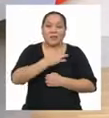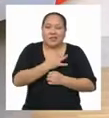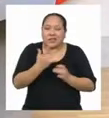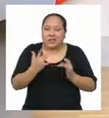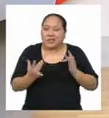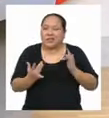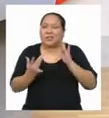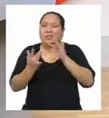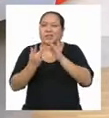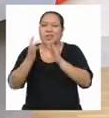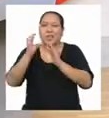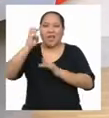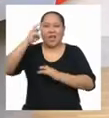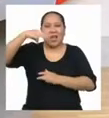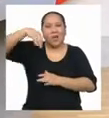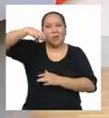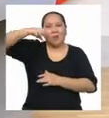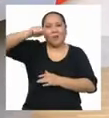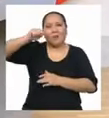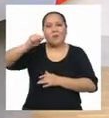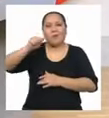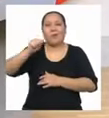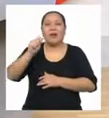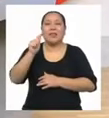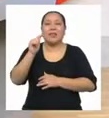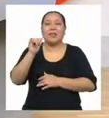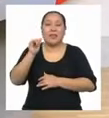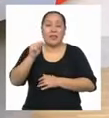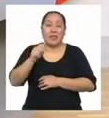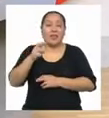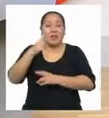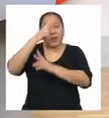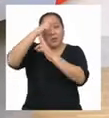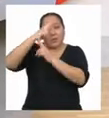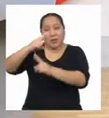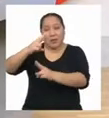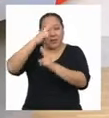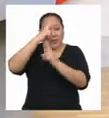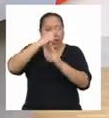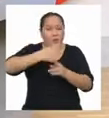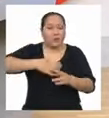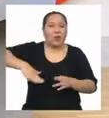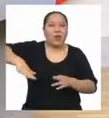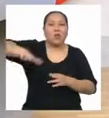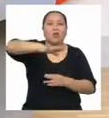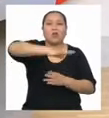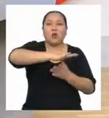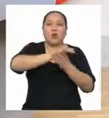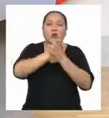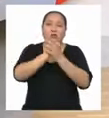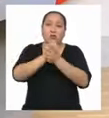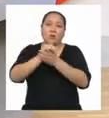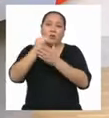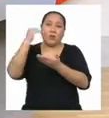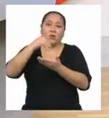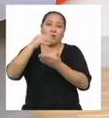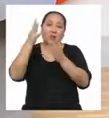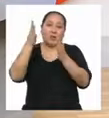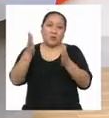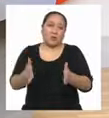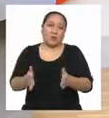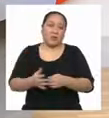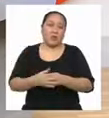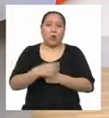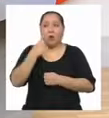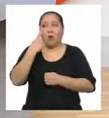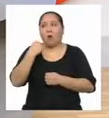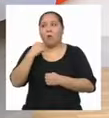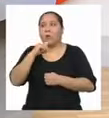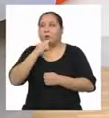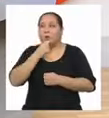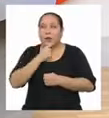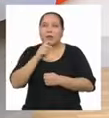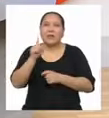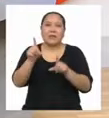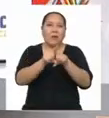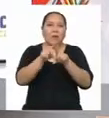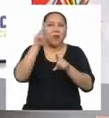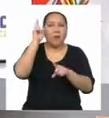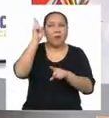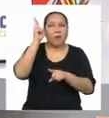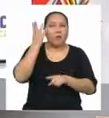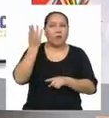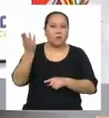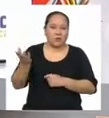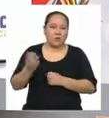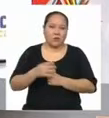En ese caso Y respetemos A todo nuestro entorno Estudiantil Compañeros Compañeras Y profesores